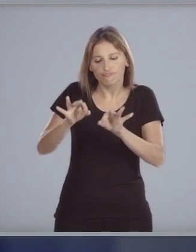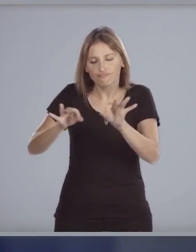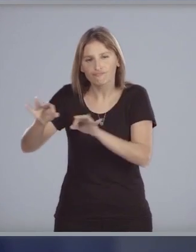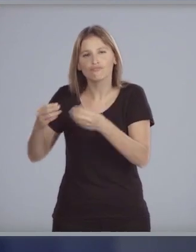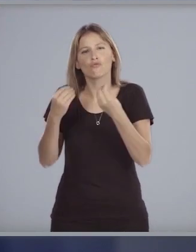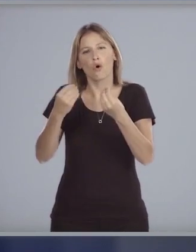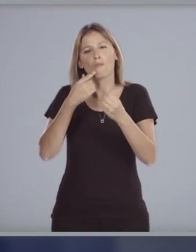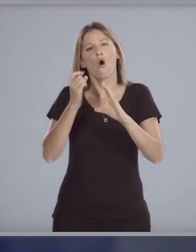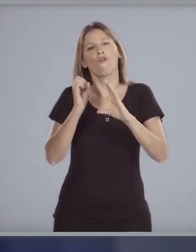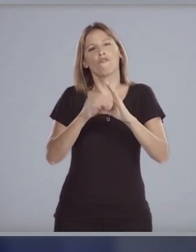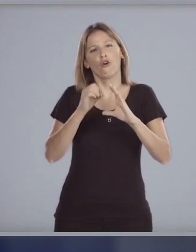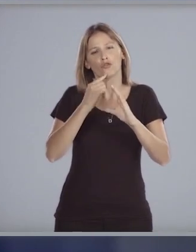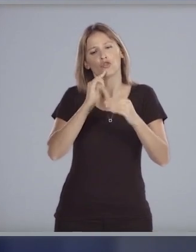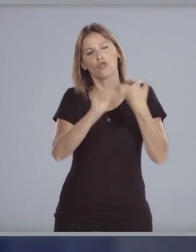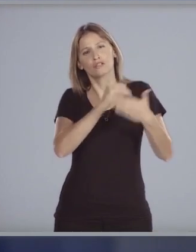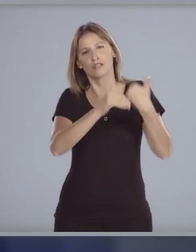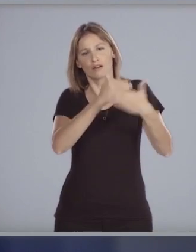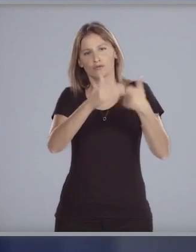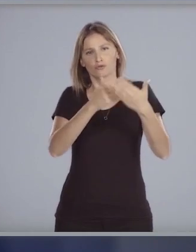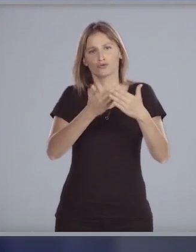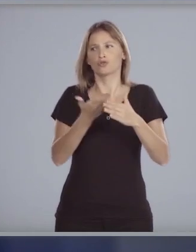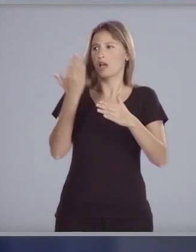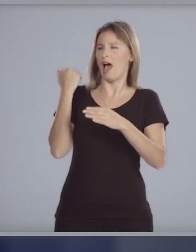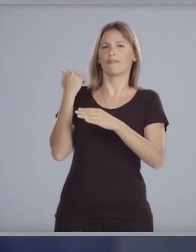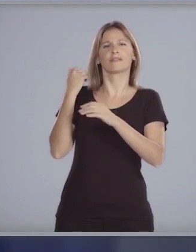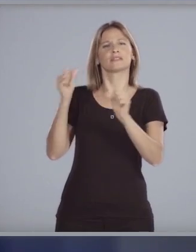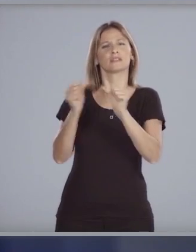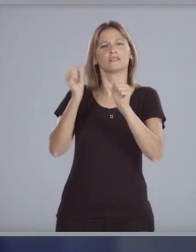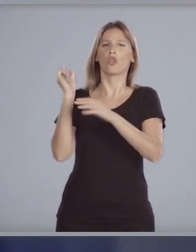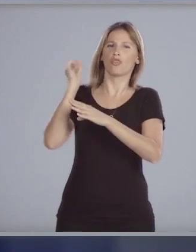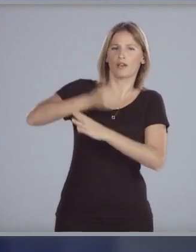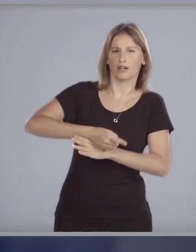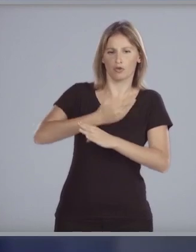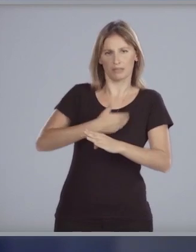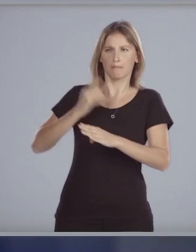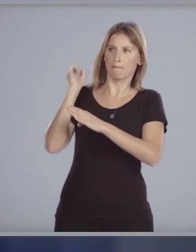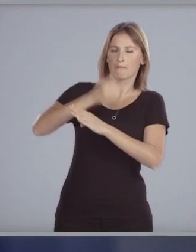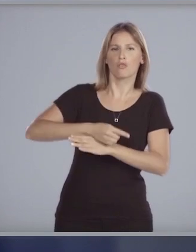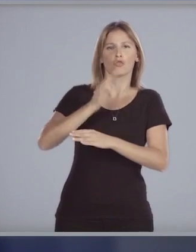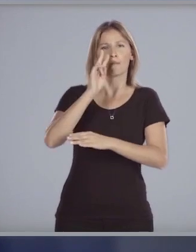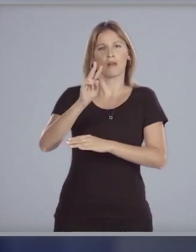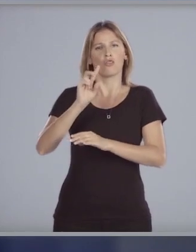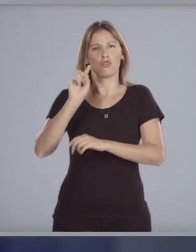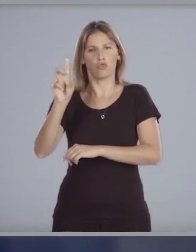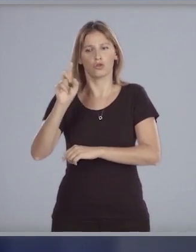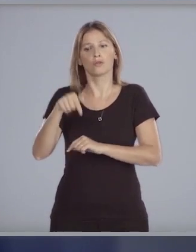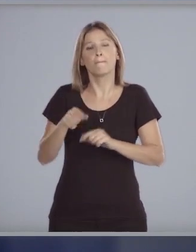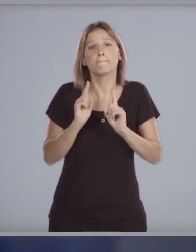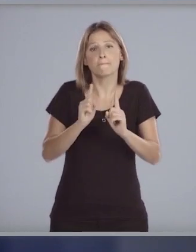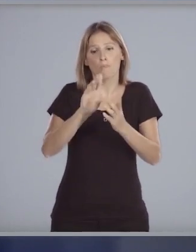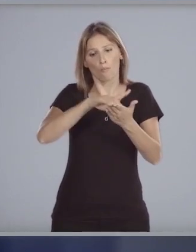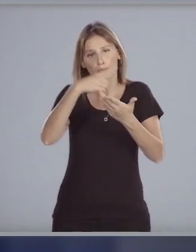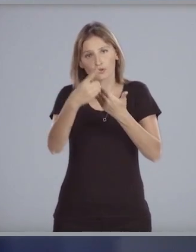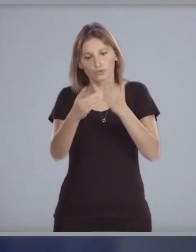funcionamiento del fondo de desarrollo creado por decreto en el año de 2011 dicho